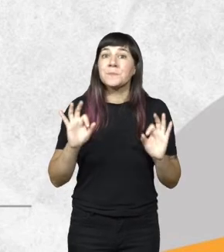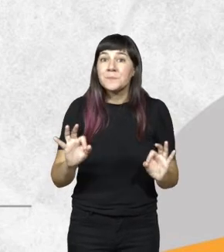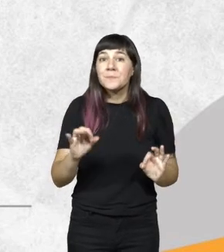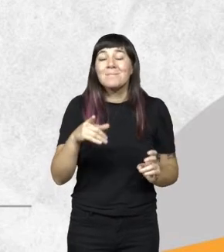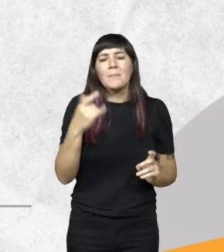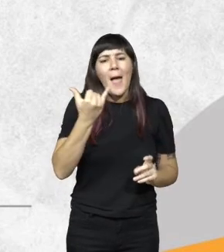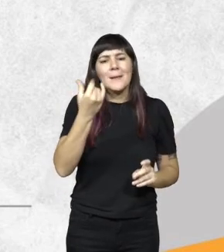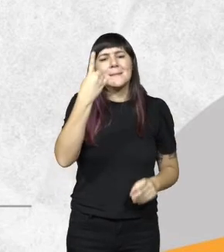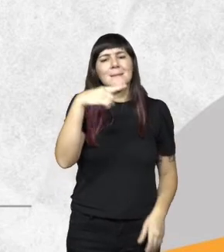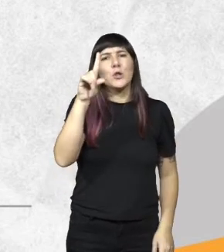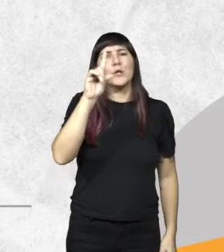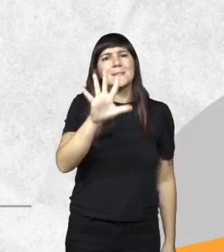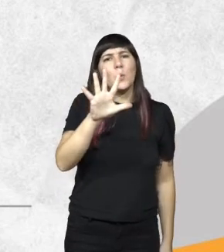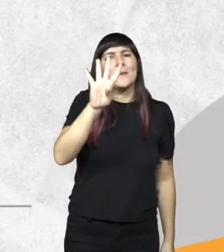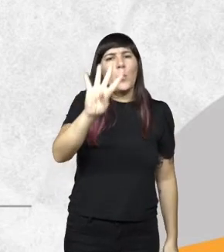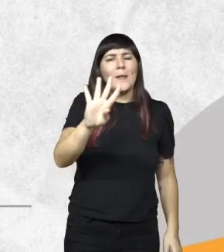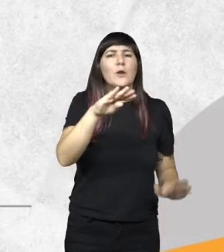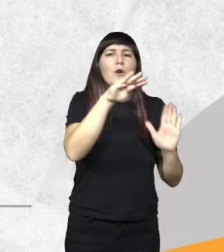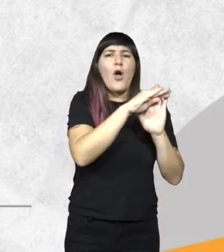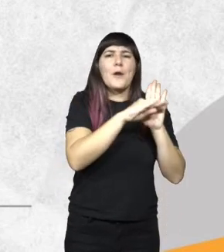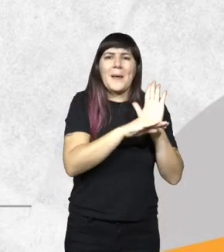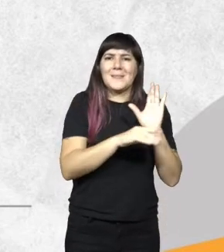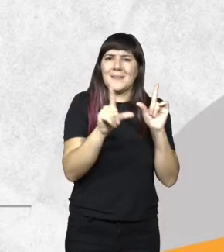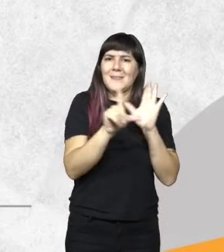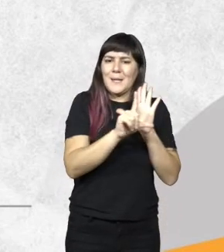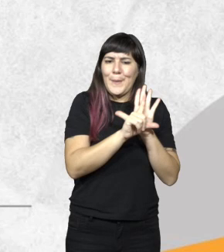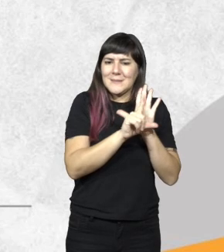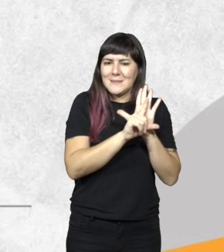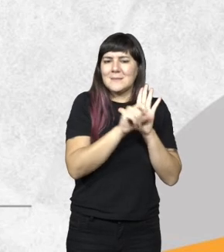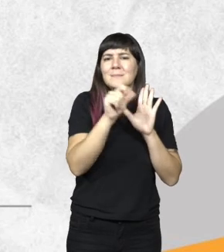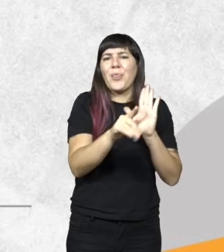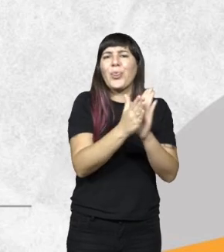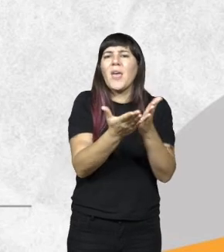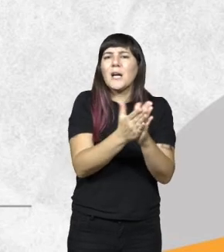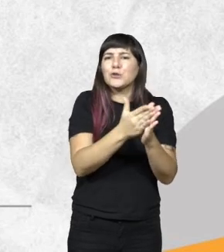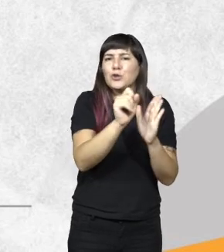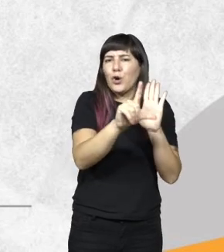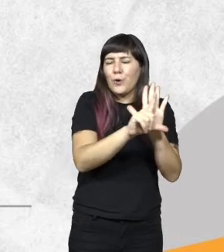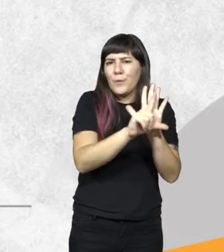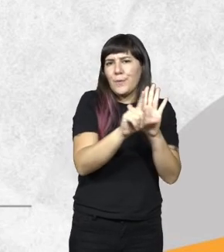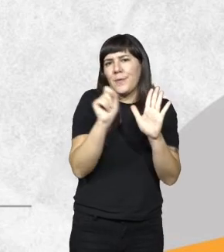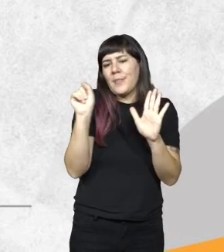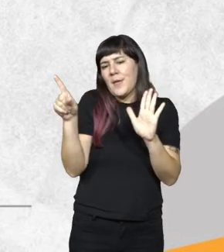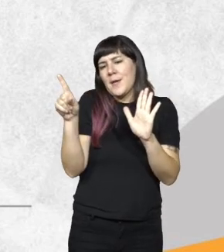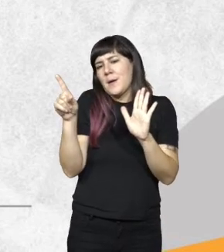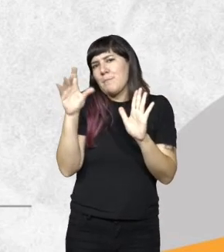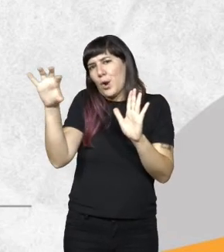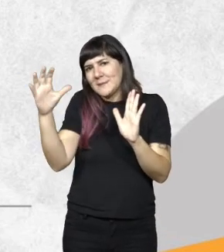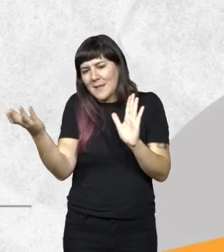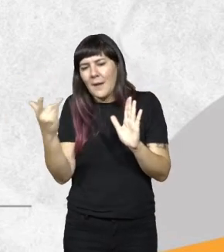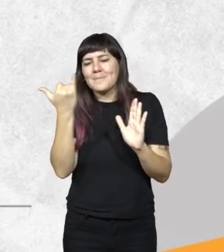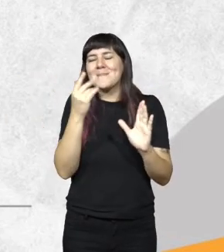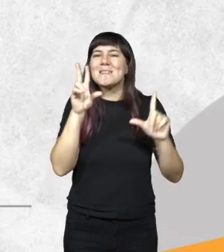154 normativas ambientales en el digesto jurídico provincial estas son algunas imágenes